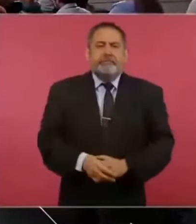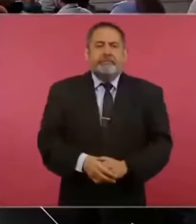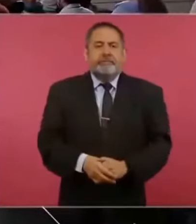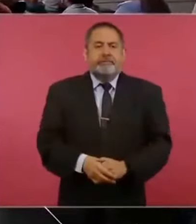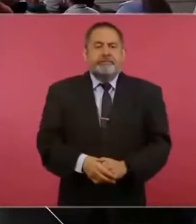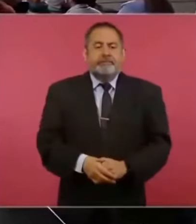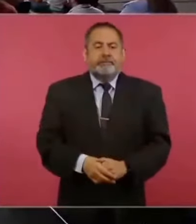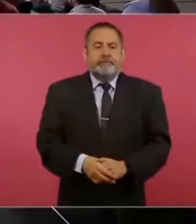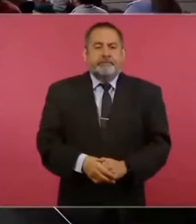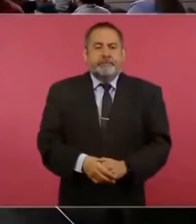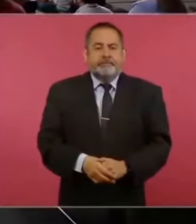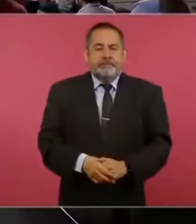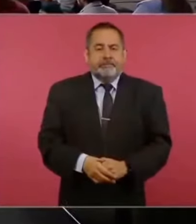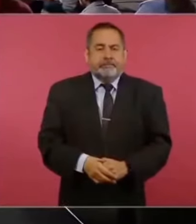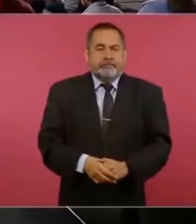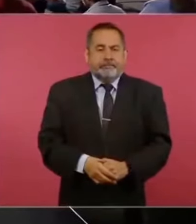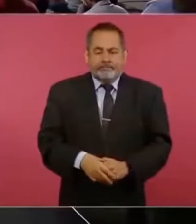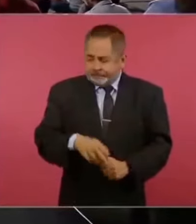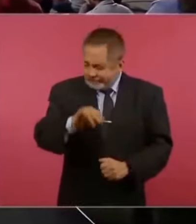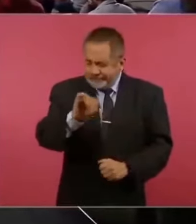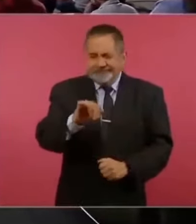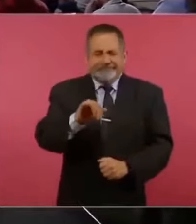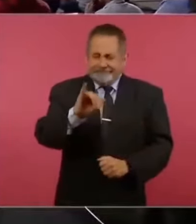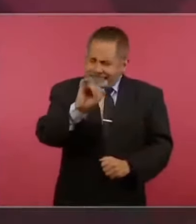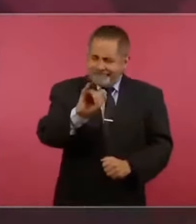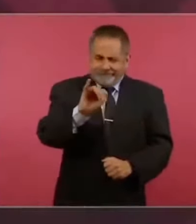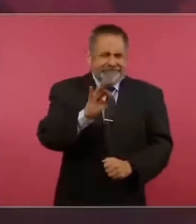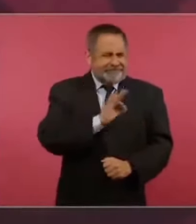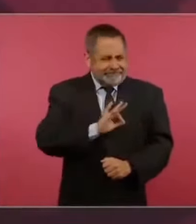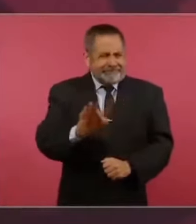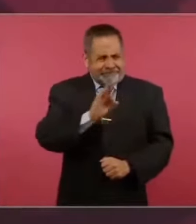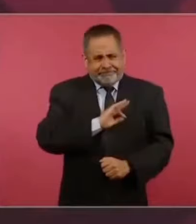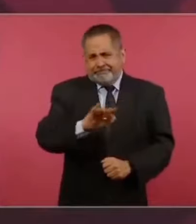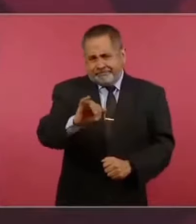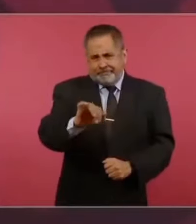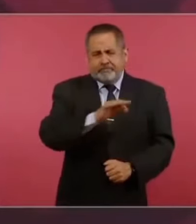¿Sí? ¿Sí? ¿Sí? Sí, sí, se puede.